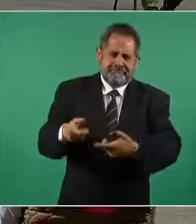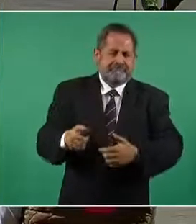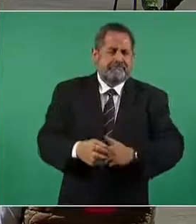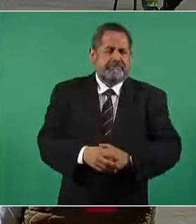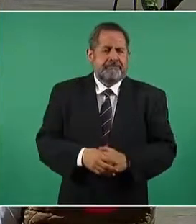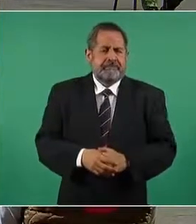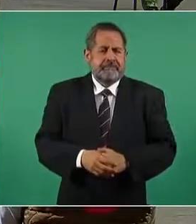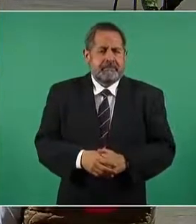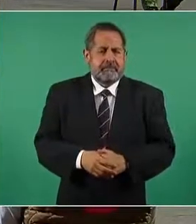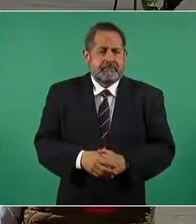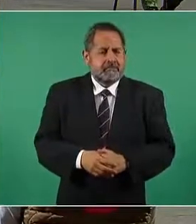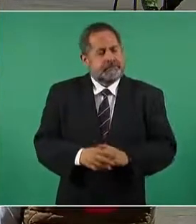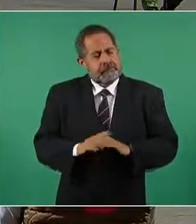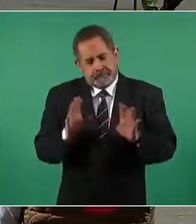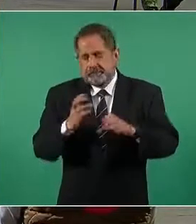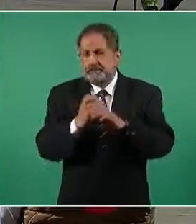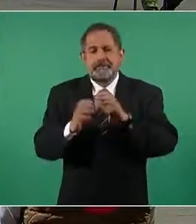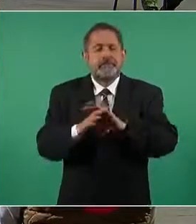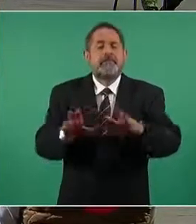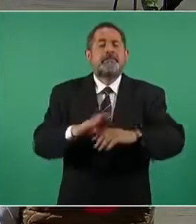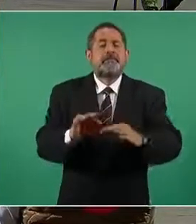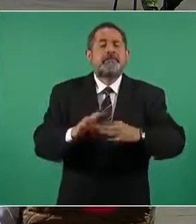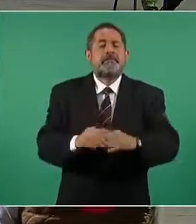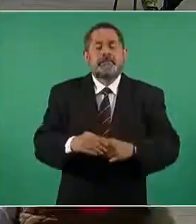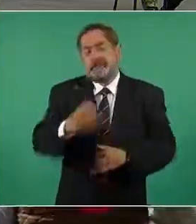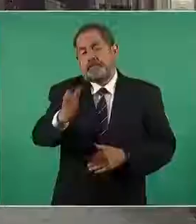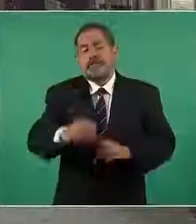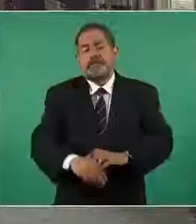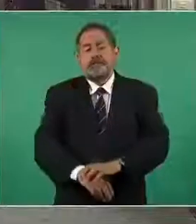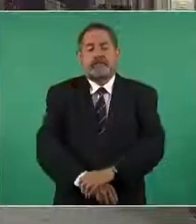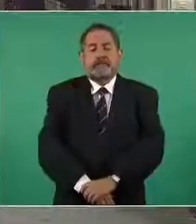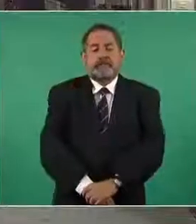pero eso es otra cosa a ver